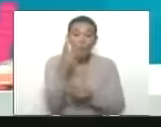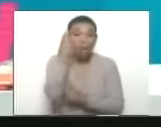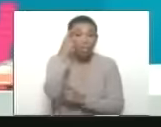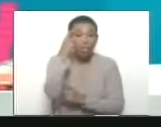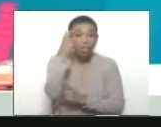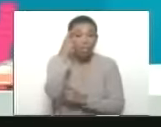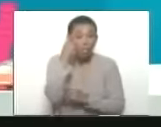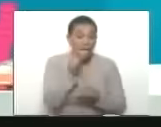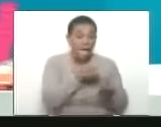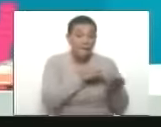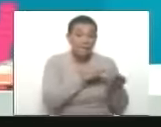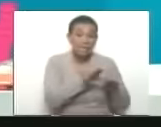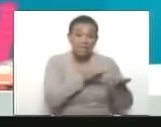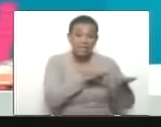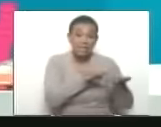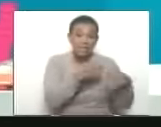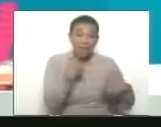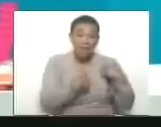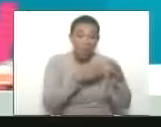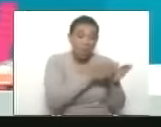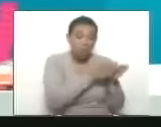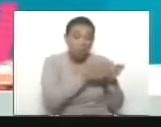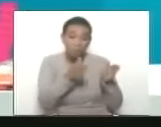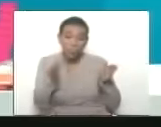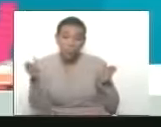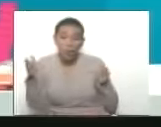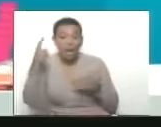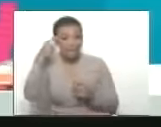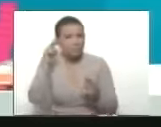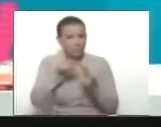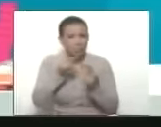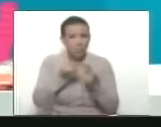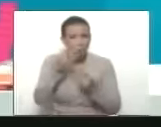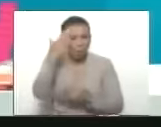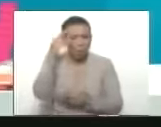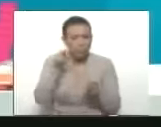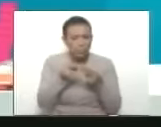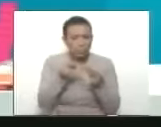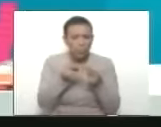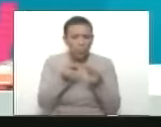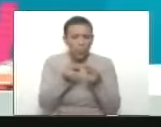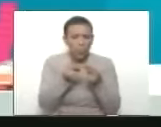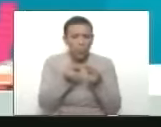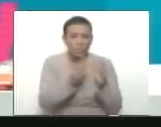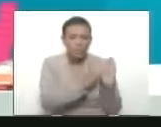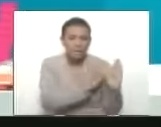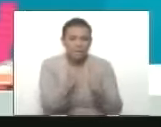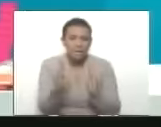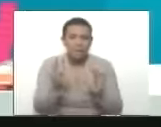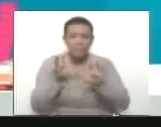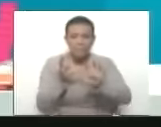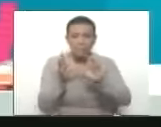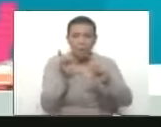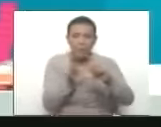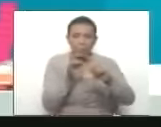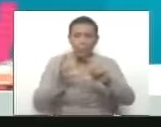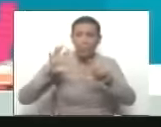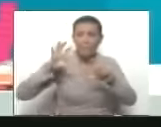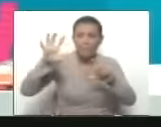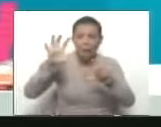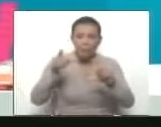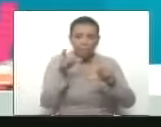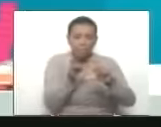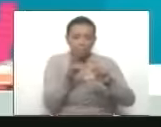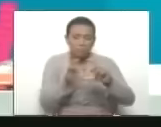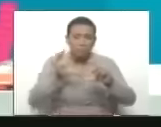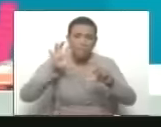través del registro del sistema patria, que toda Venezuela conoce el sistema patria, todos ustedes están consustanciados con el sistema